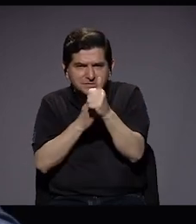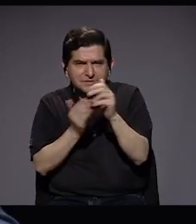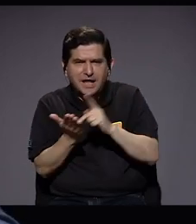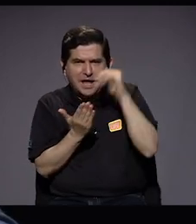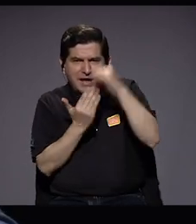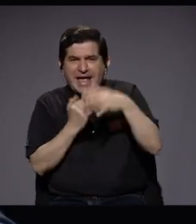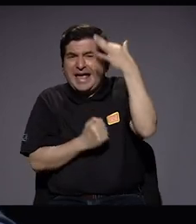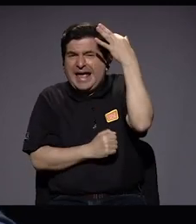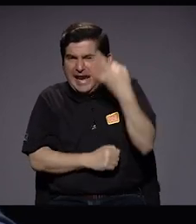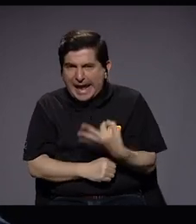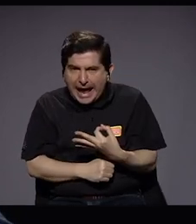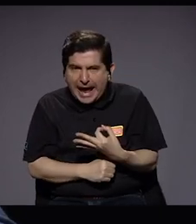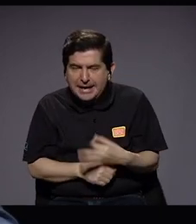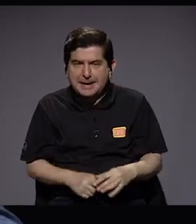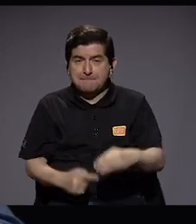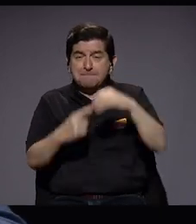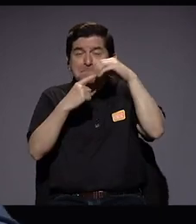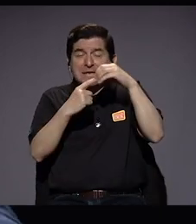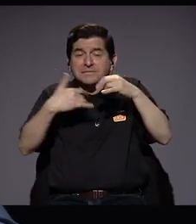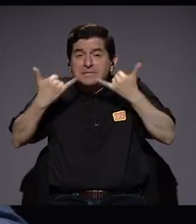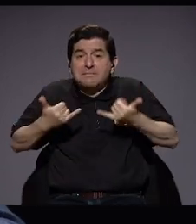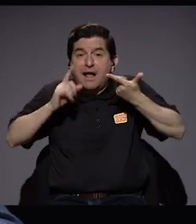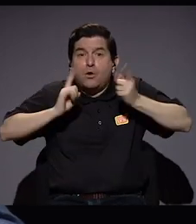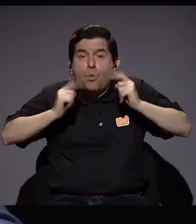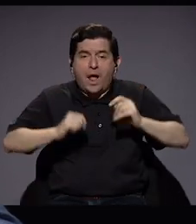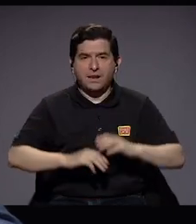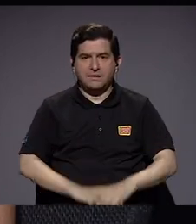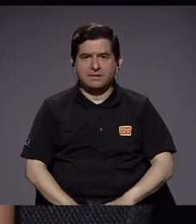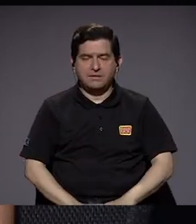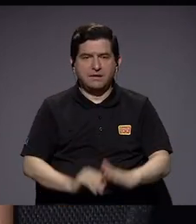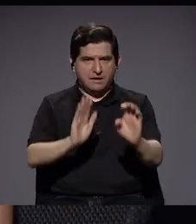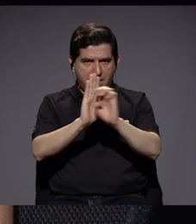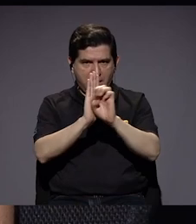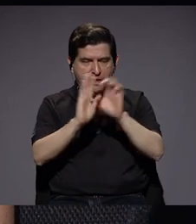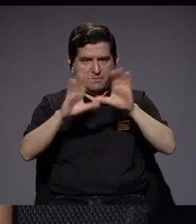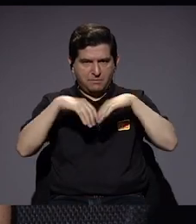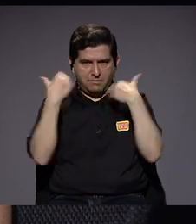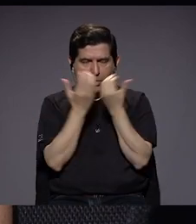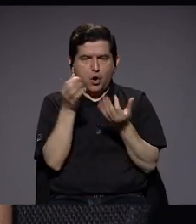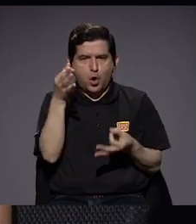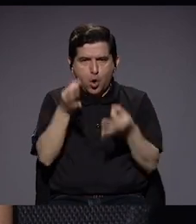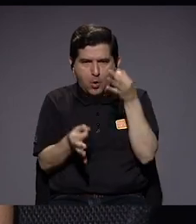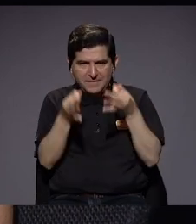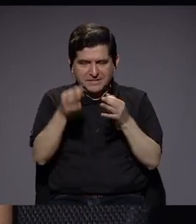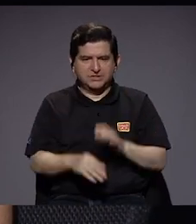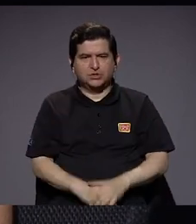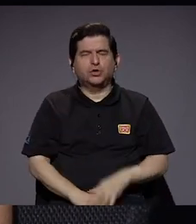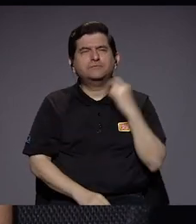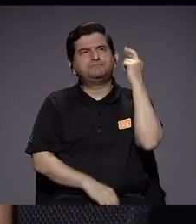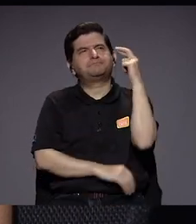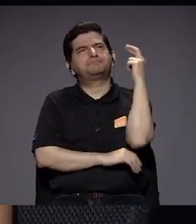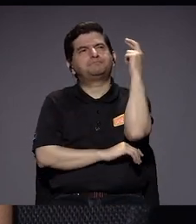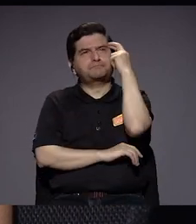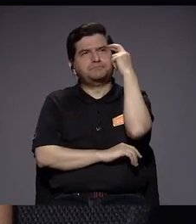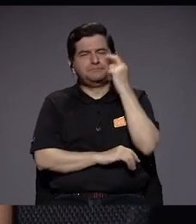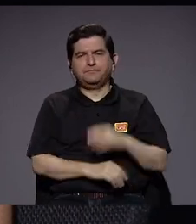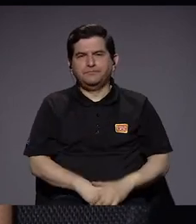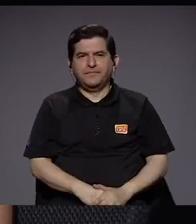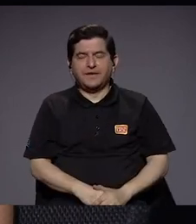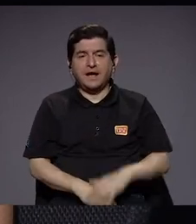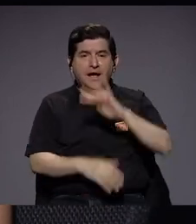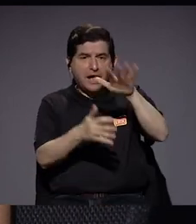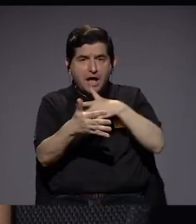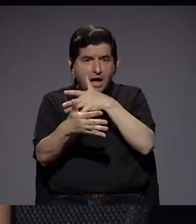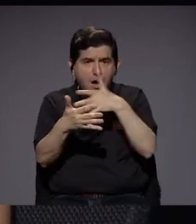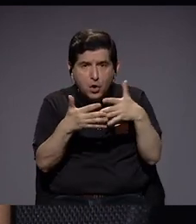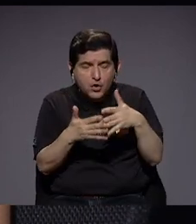liderando proyectos usted cree que son prioritarios hoy? Por ejemplo, desde la Comisión de Jurídicos tuvimos la reflexión de jornadas